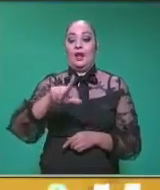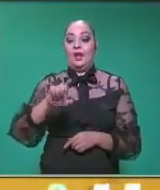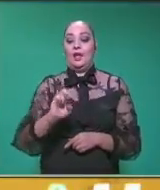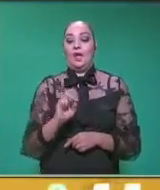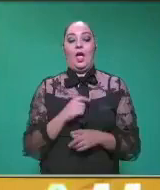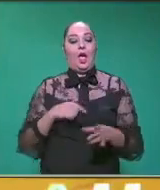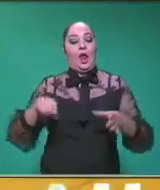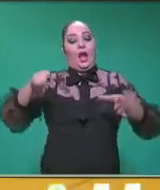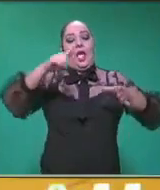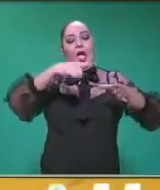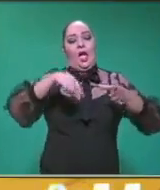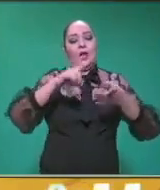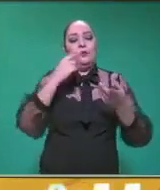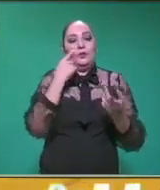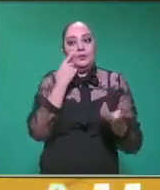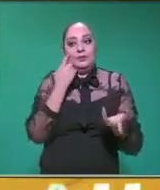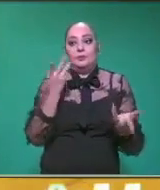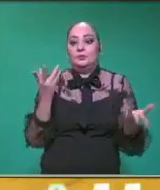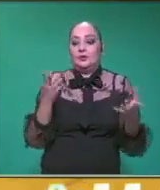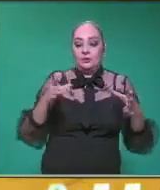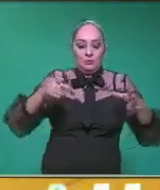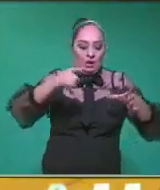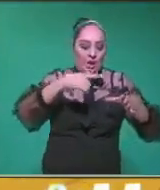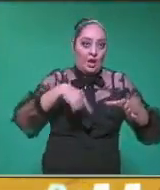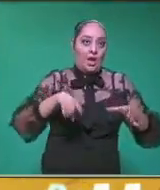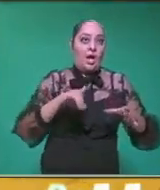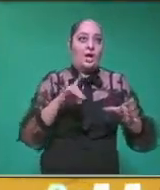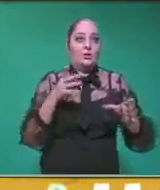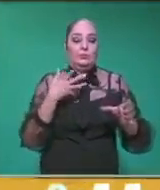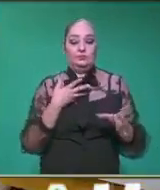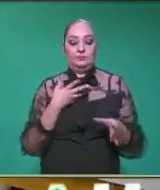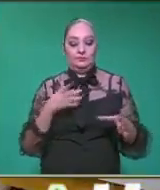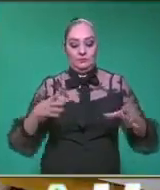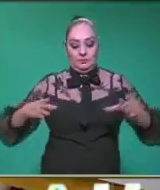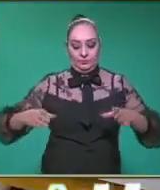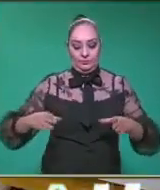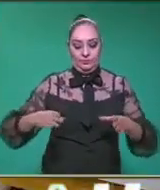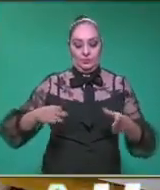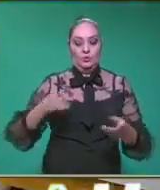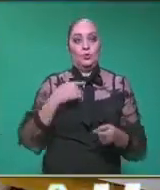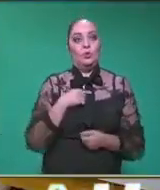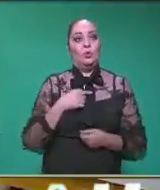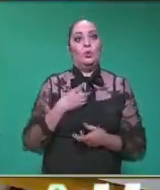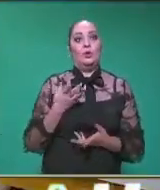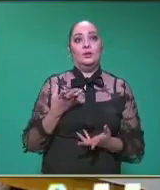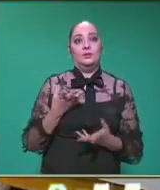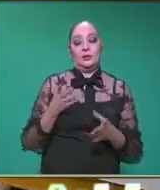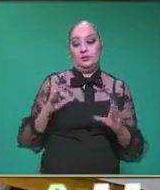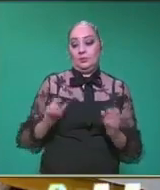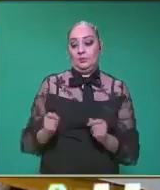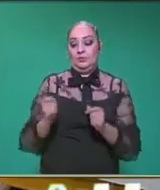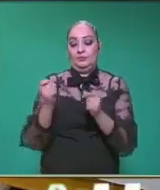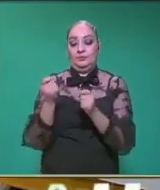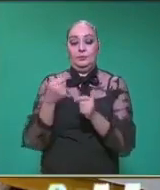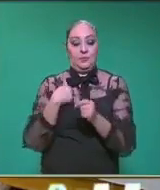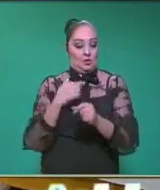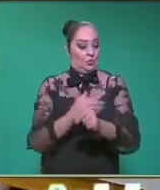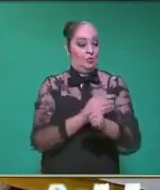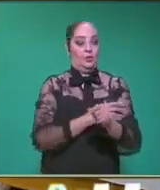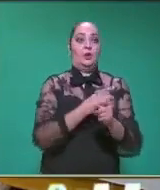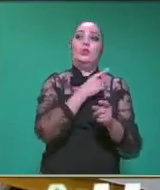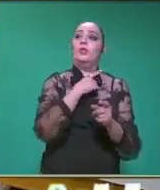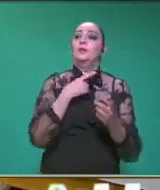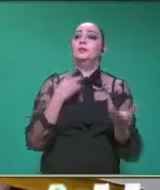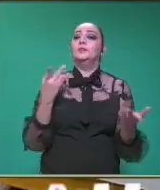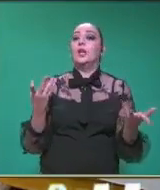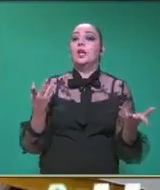vamos a utilizar un aro pequeño de este lado. Lo voy a sujetar y mi compañero debe de realizar